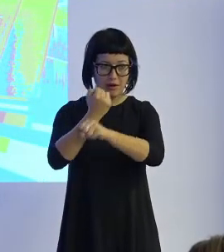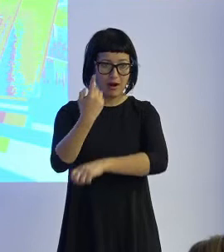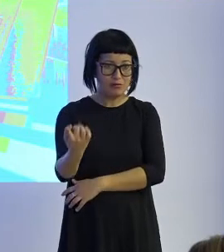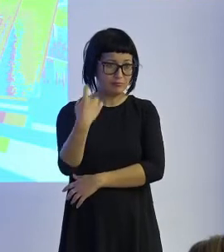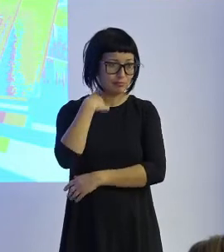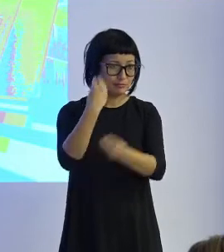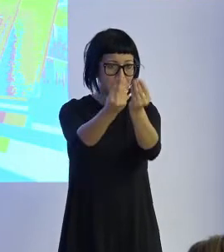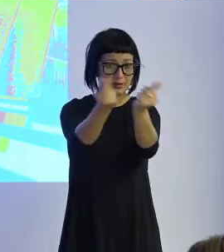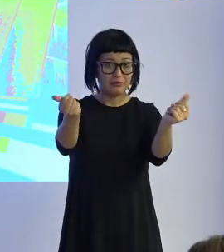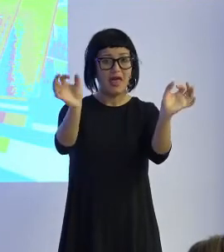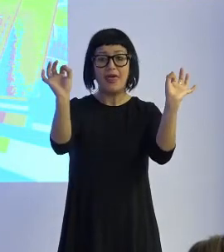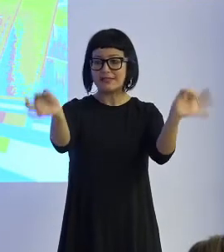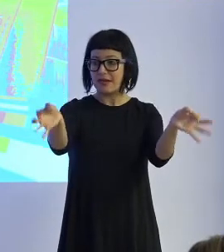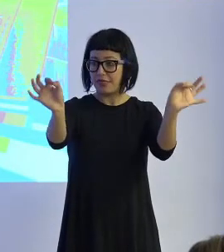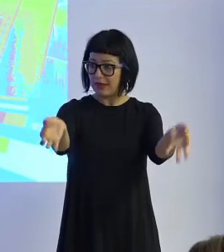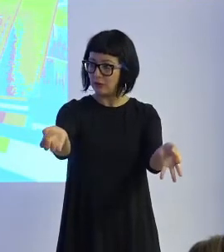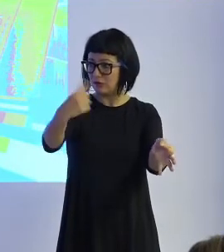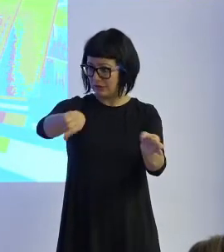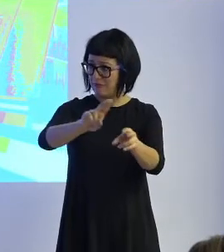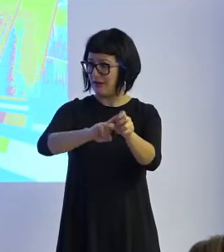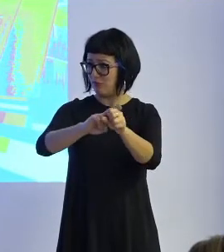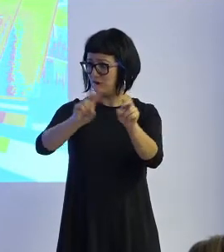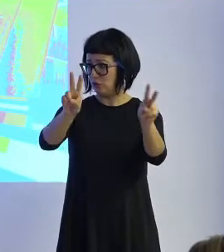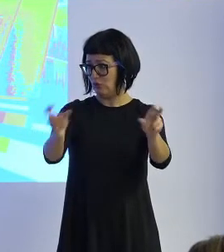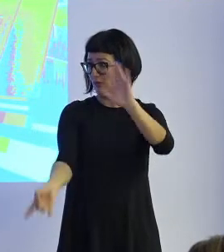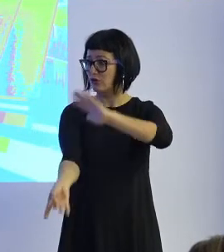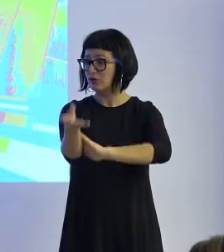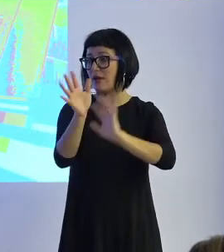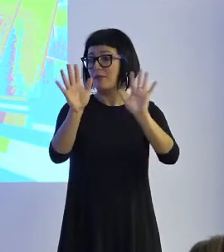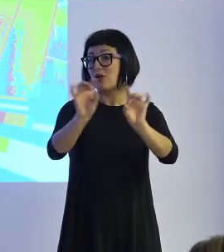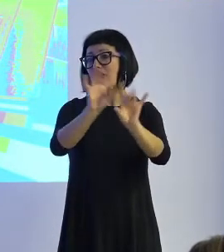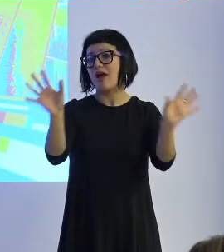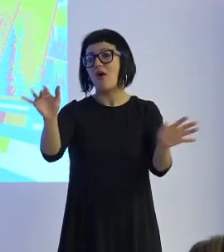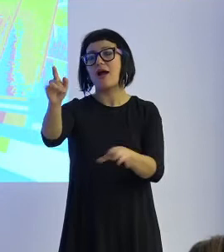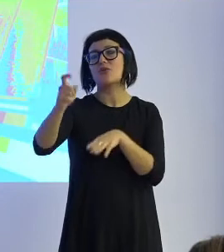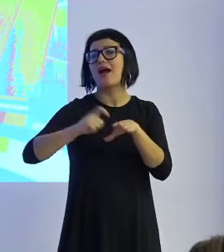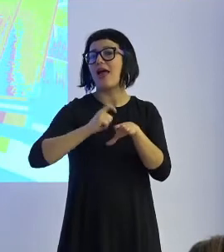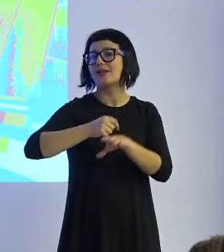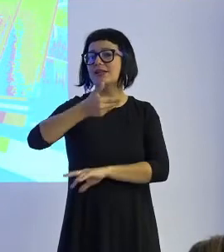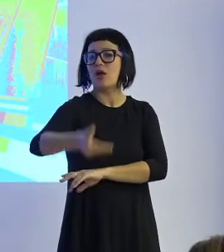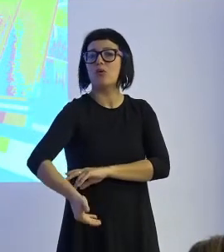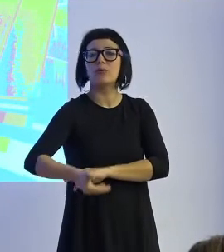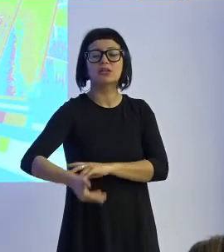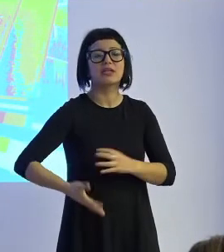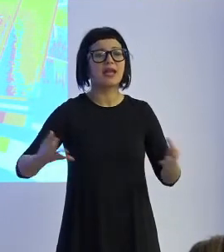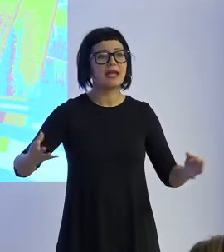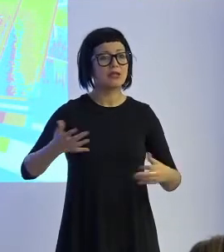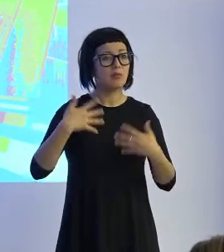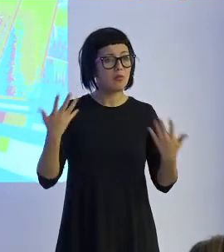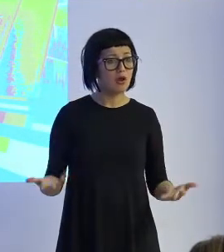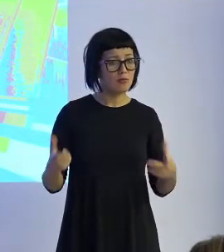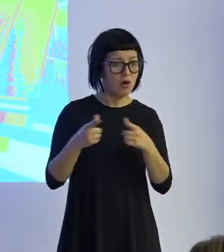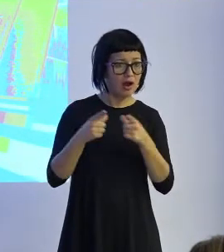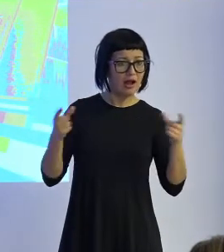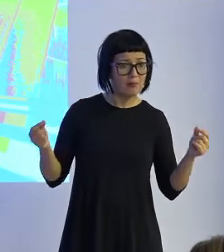perder y tal es cierto también vendrán otros nuevos lo que si hay una característica muy importante es que en Japón el